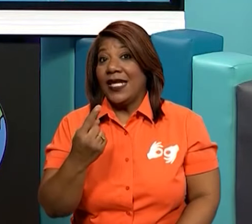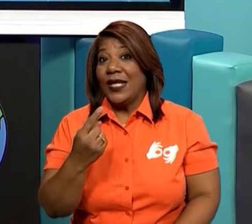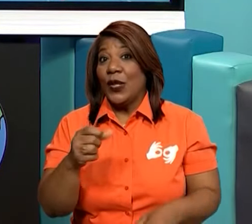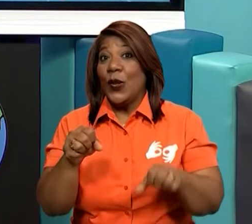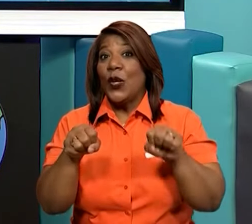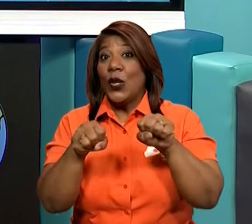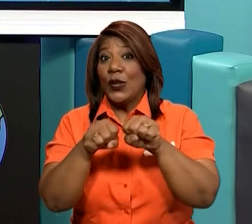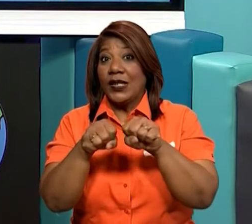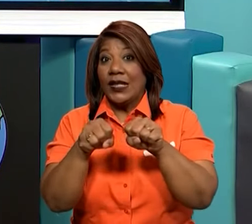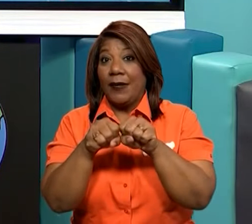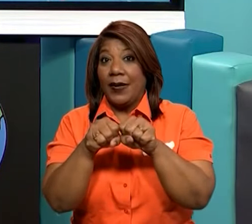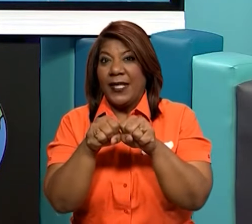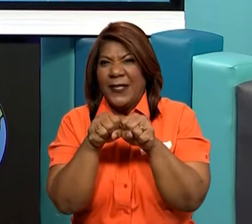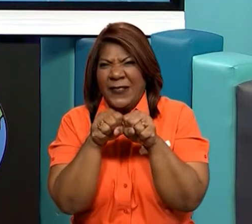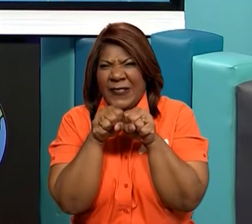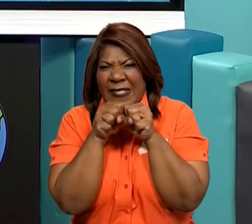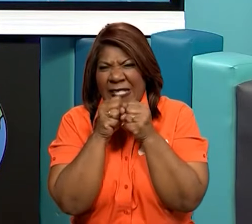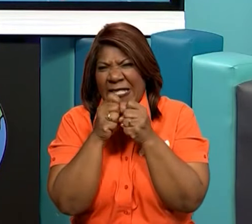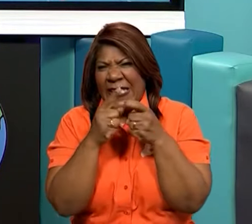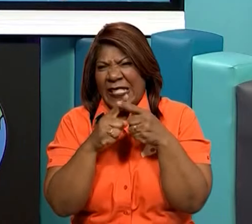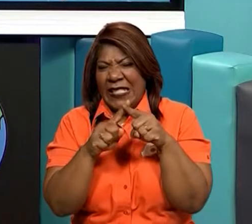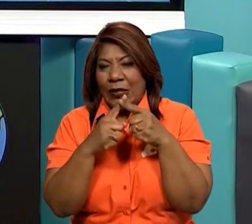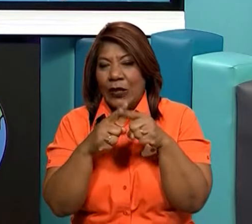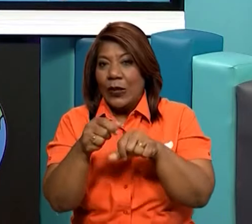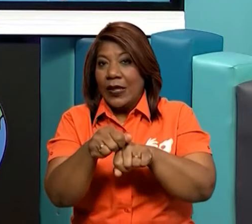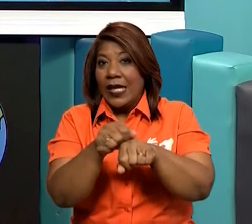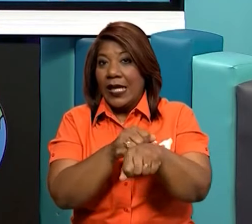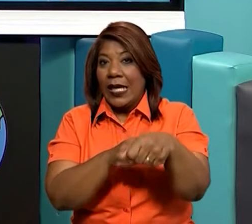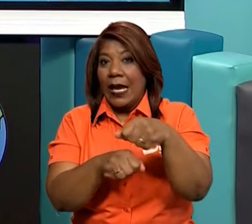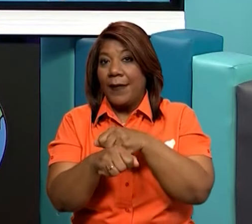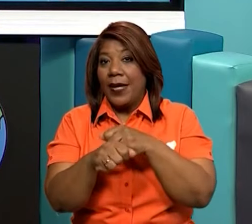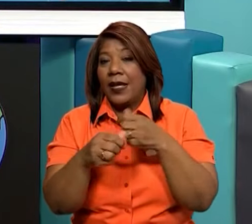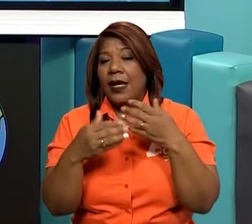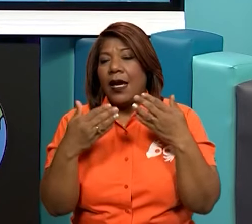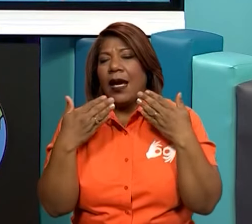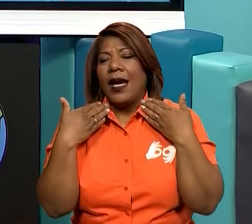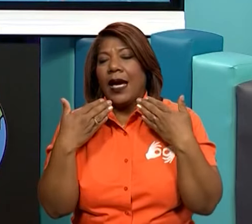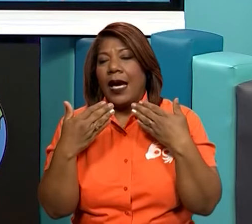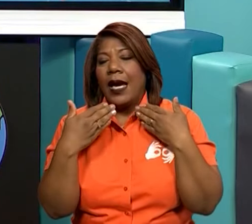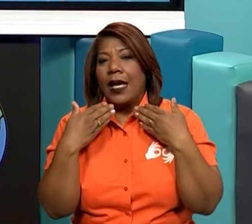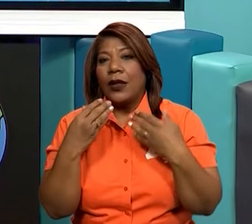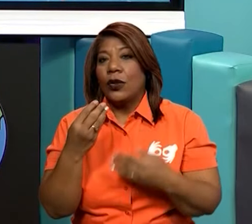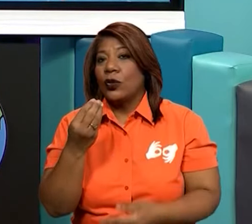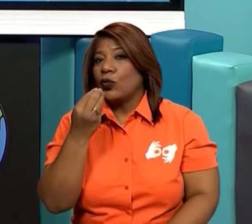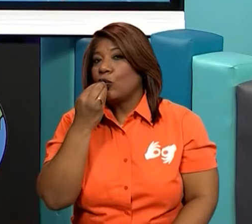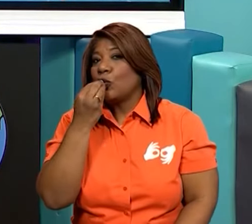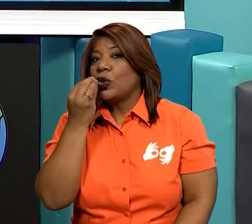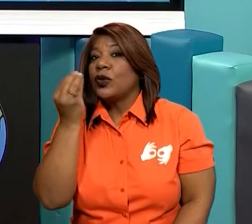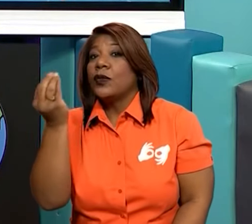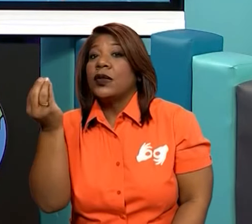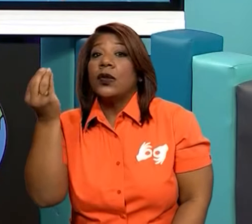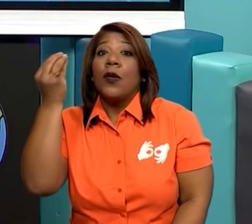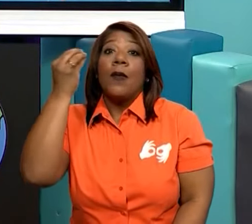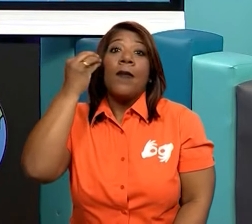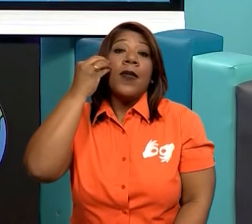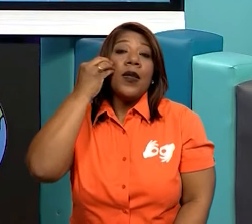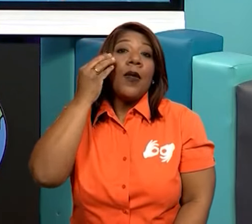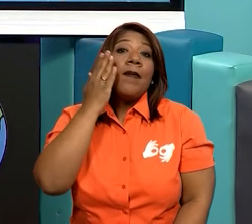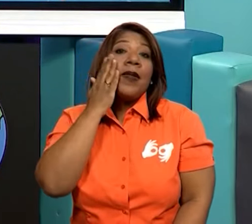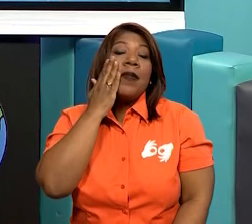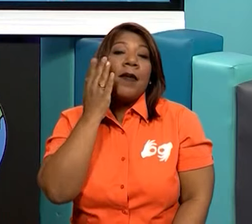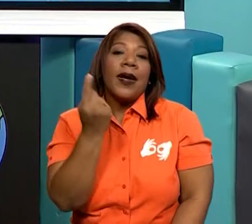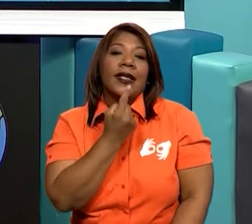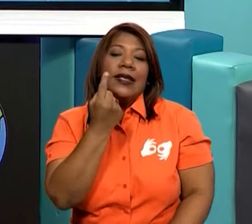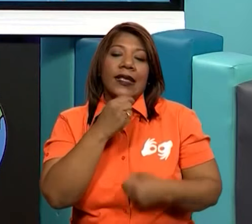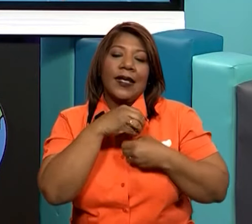zapatitos me aprietan, las medias me dan calor y el besito de mi mamá lo llevo en el